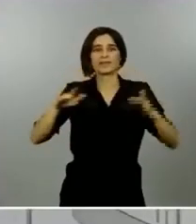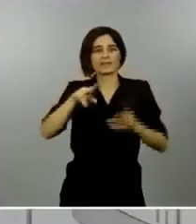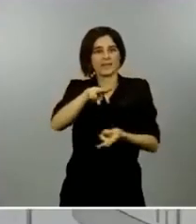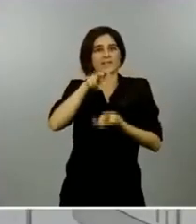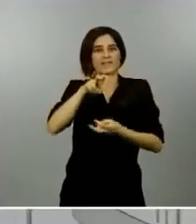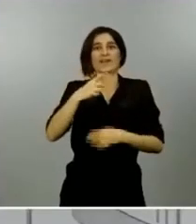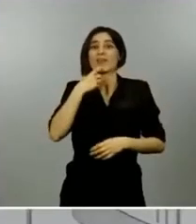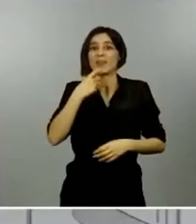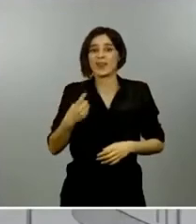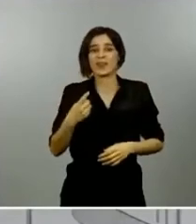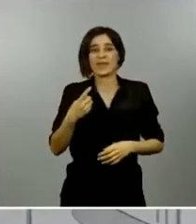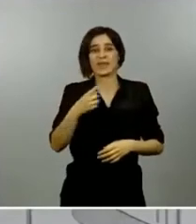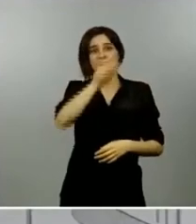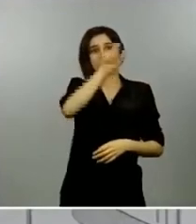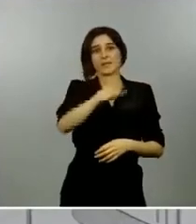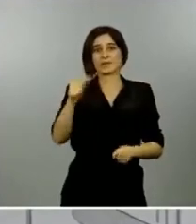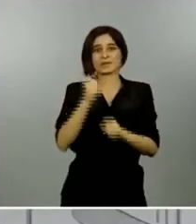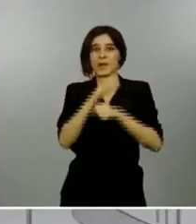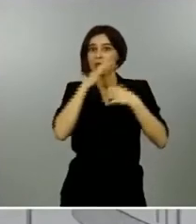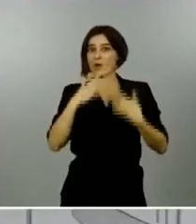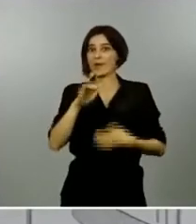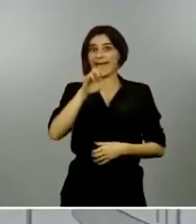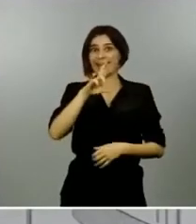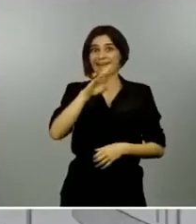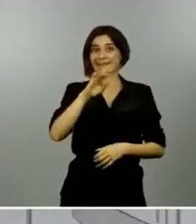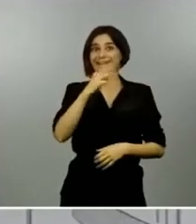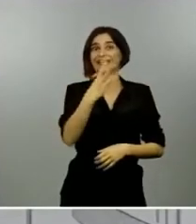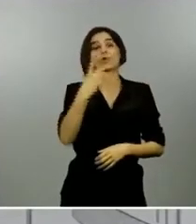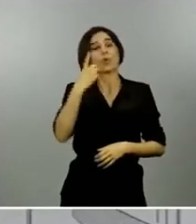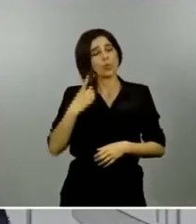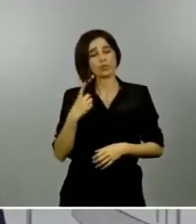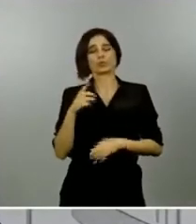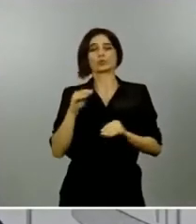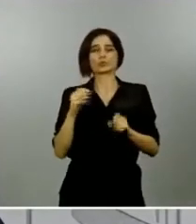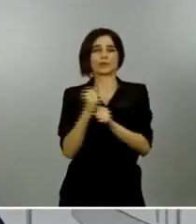líneas ICO tengo que decirle que todavía estamos ejecutando la segunda de las líneas